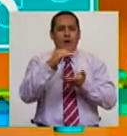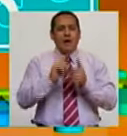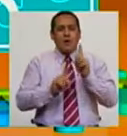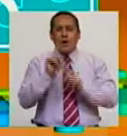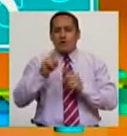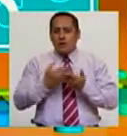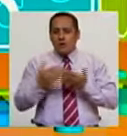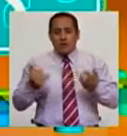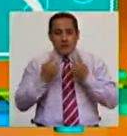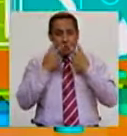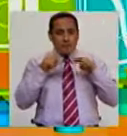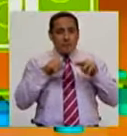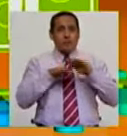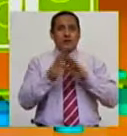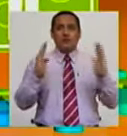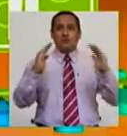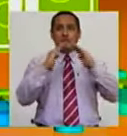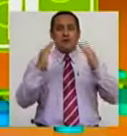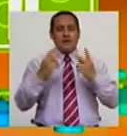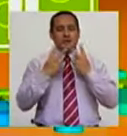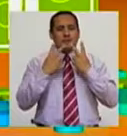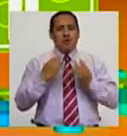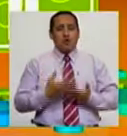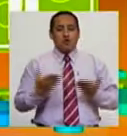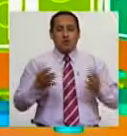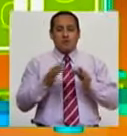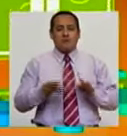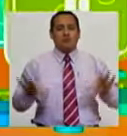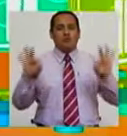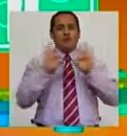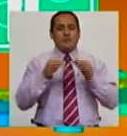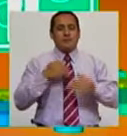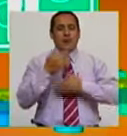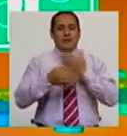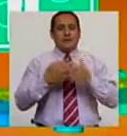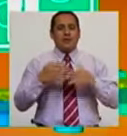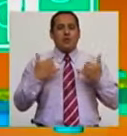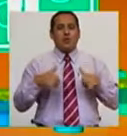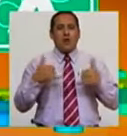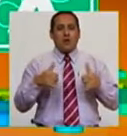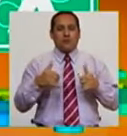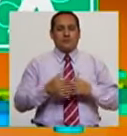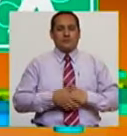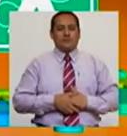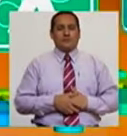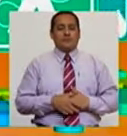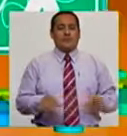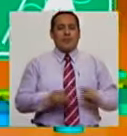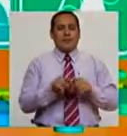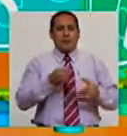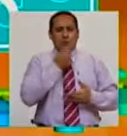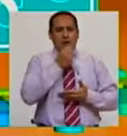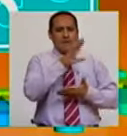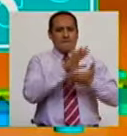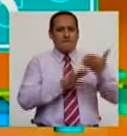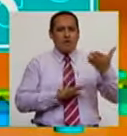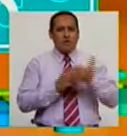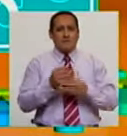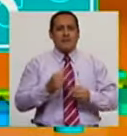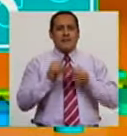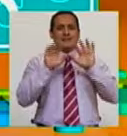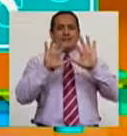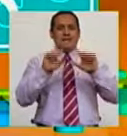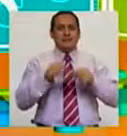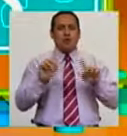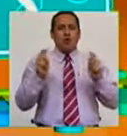algunas cositas que encontramos en sus habitaciones. Muchas veces son el recurso principal para desarrollar un juego. Además un informe sobre el décimo